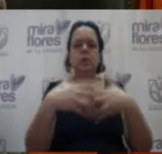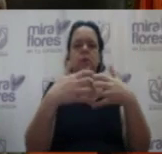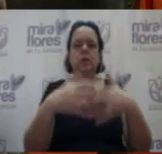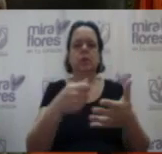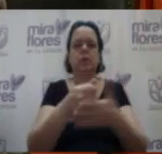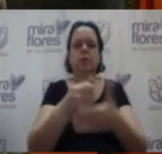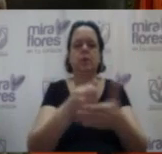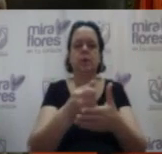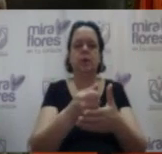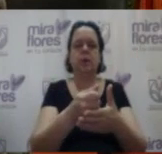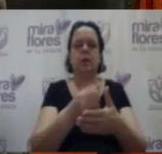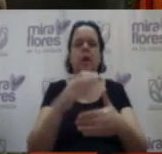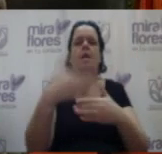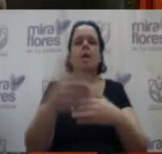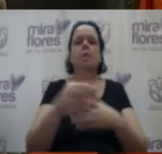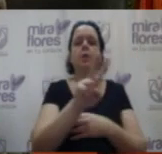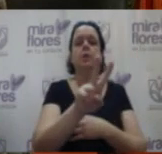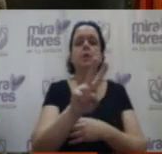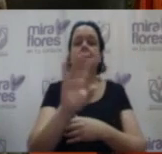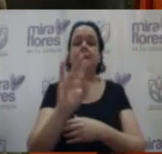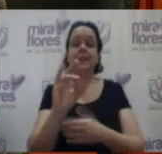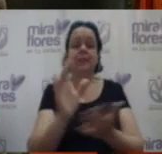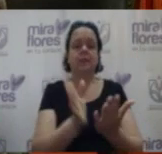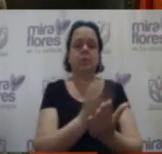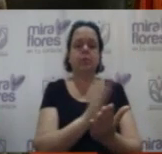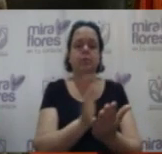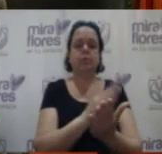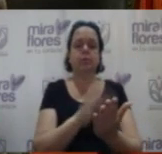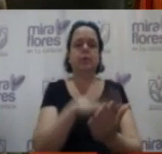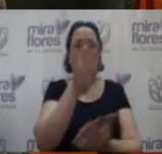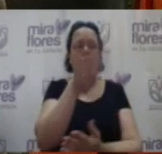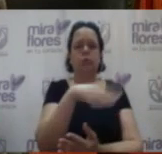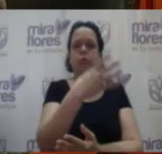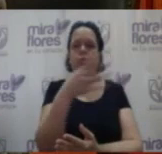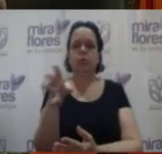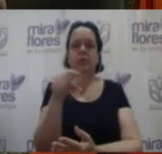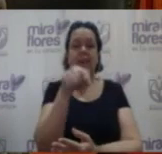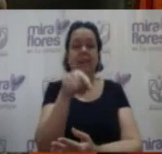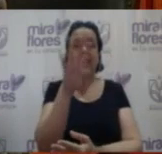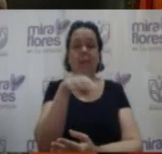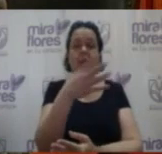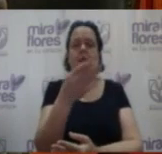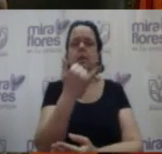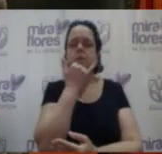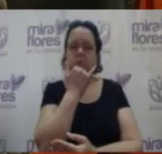página veintisiete presentan un cuadro en que está equivocado